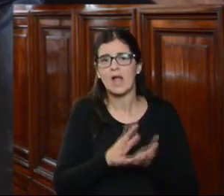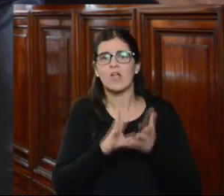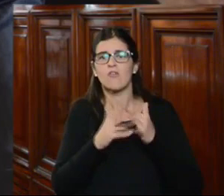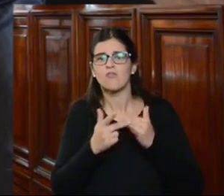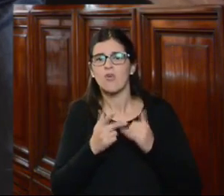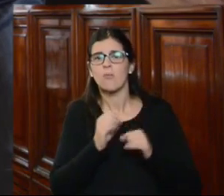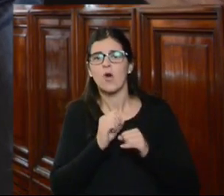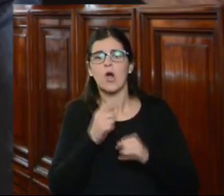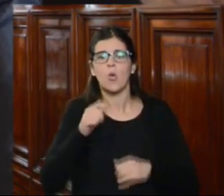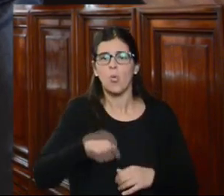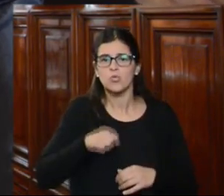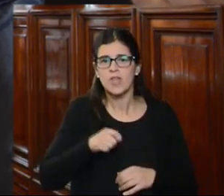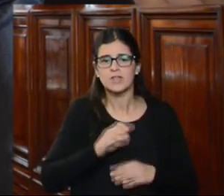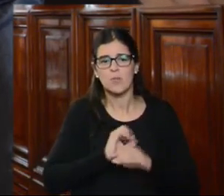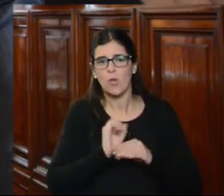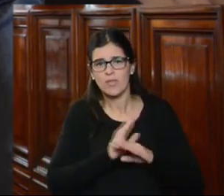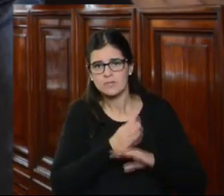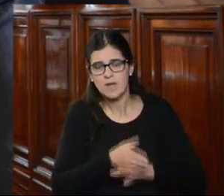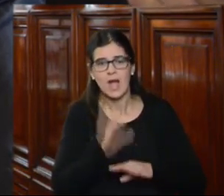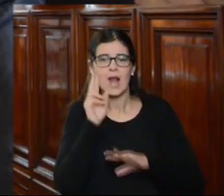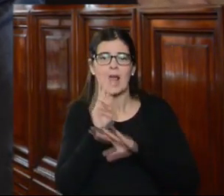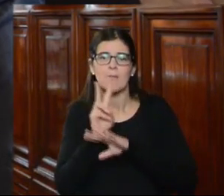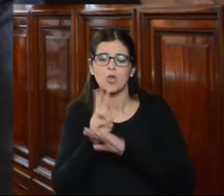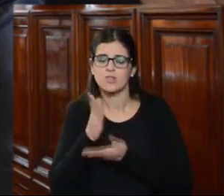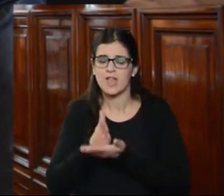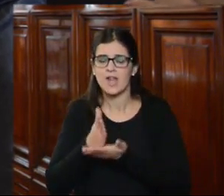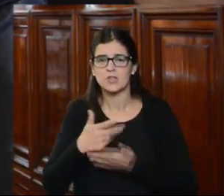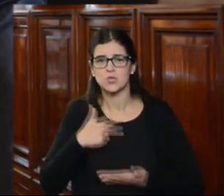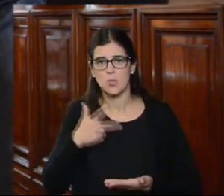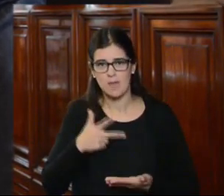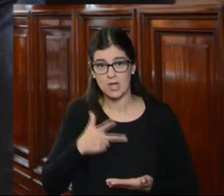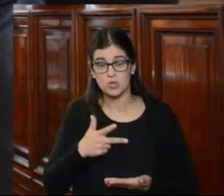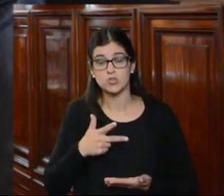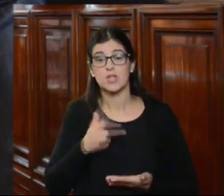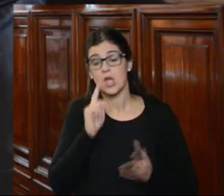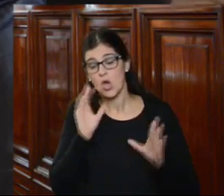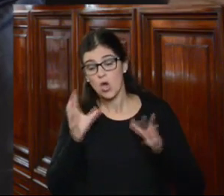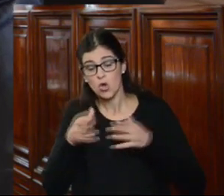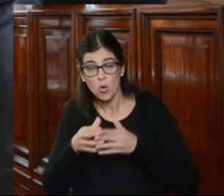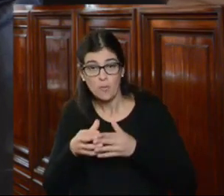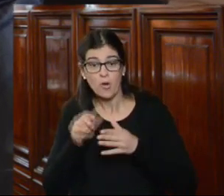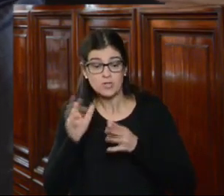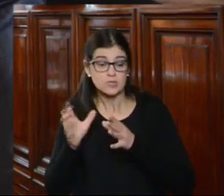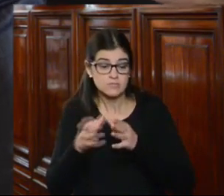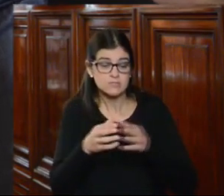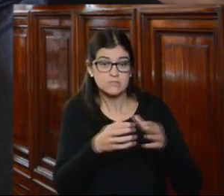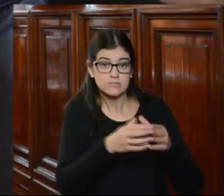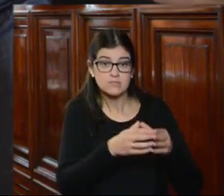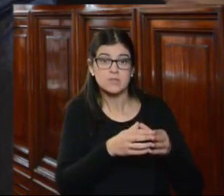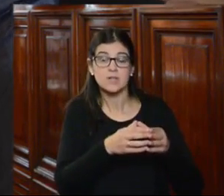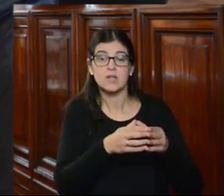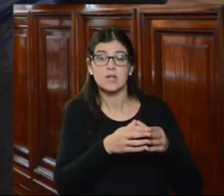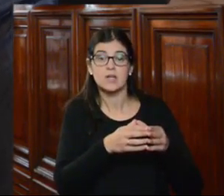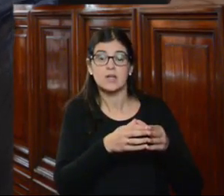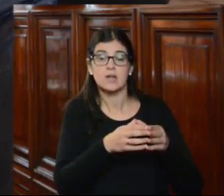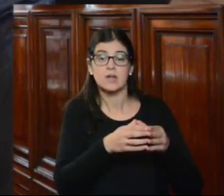administración de justicia del acceso a la protección de los derechos humanos grupos entre los cuales estarían pues los